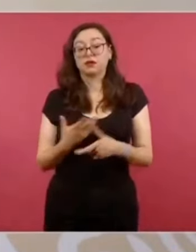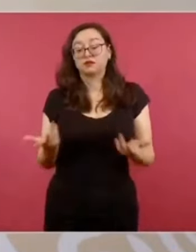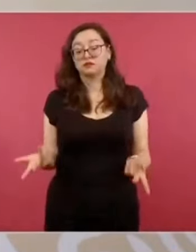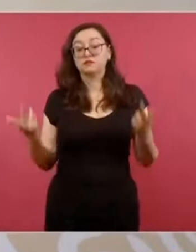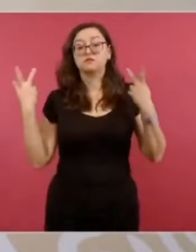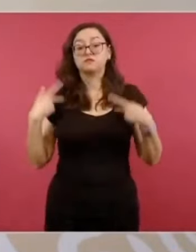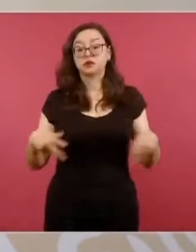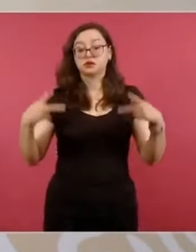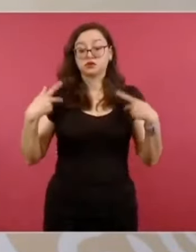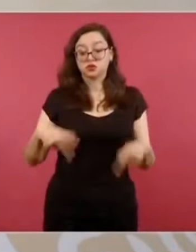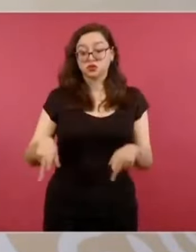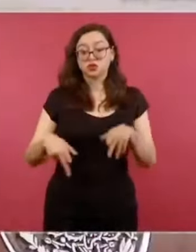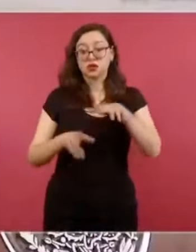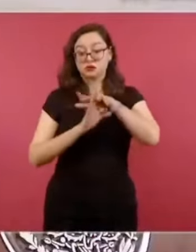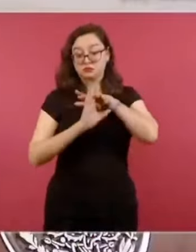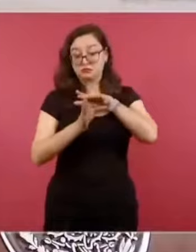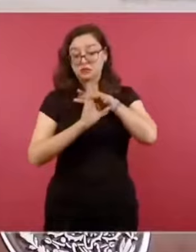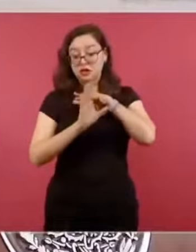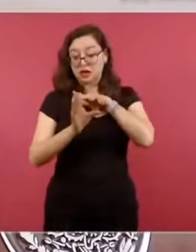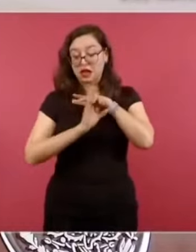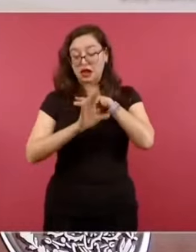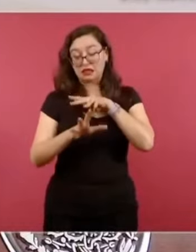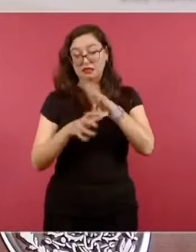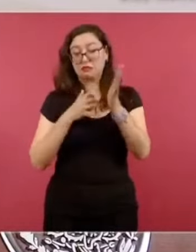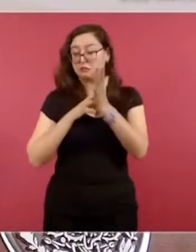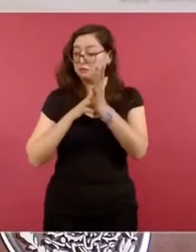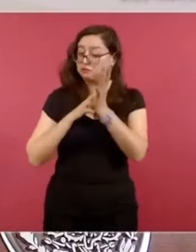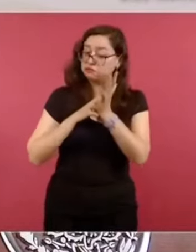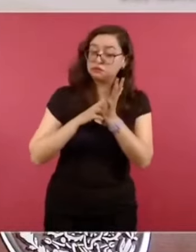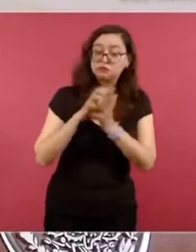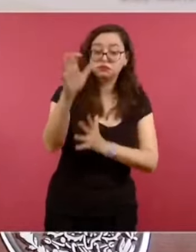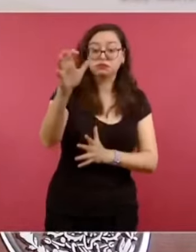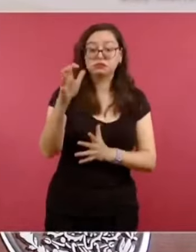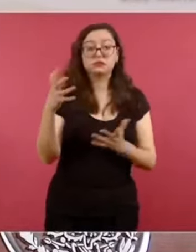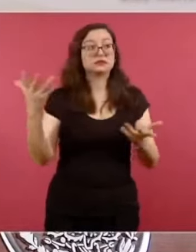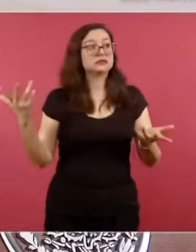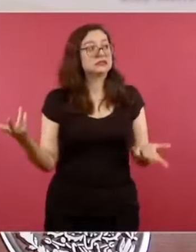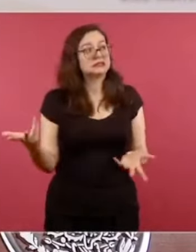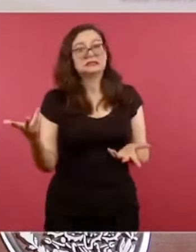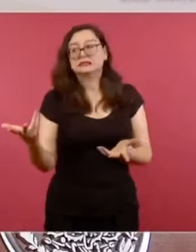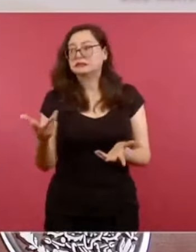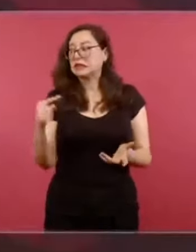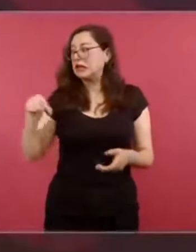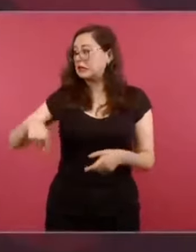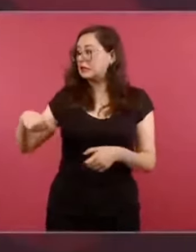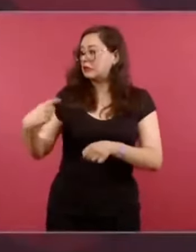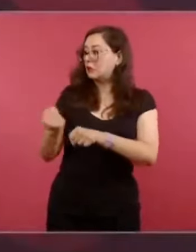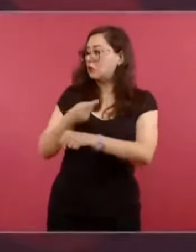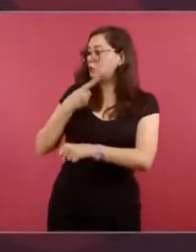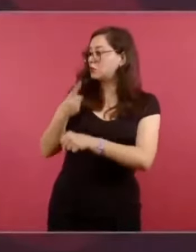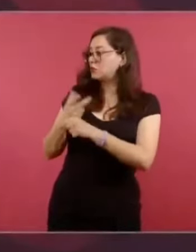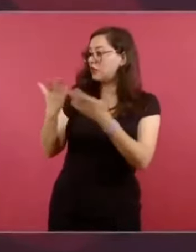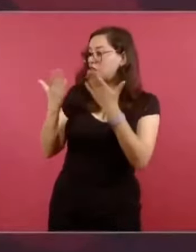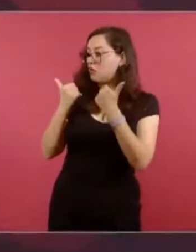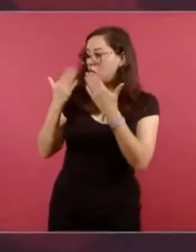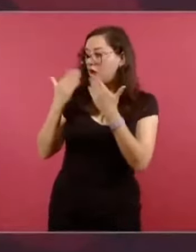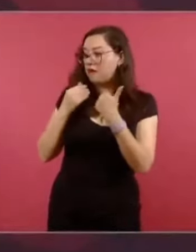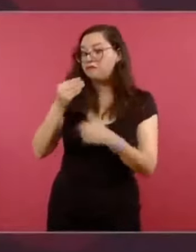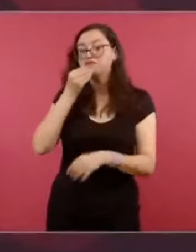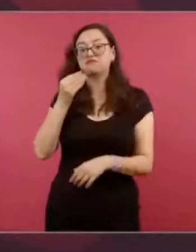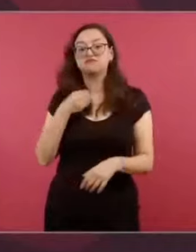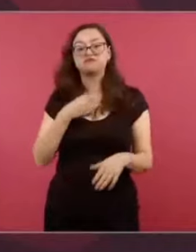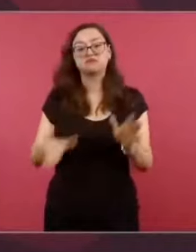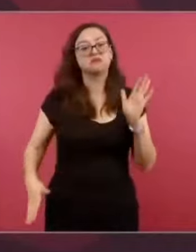al exilio que por falta de oportunidades en nuestro país, nos están